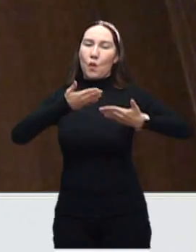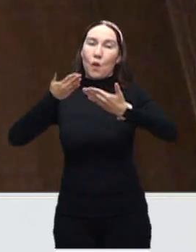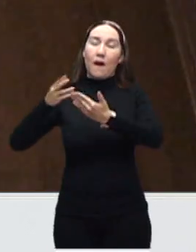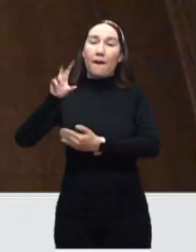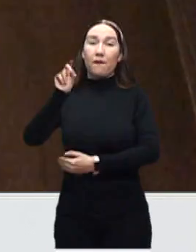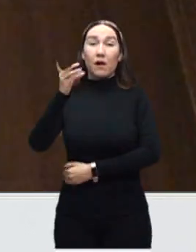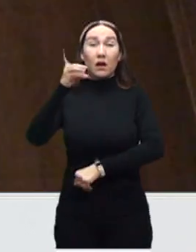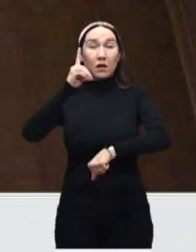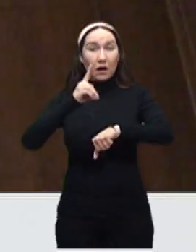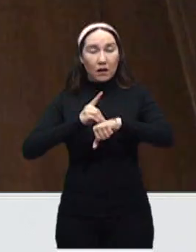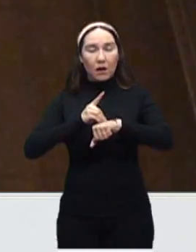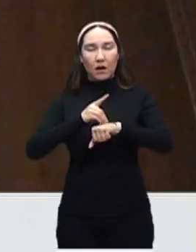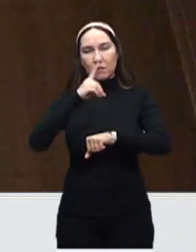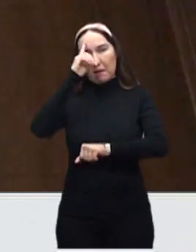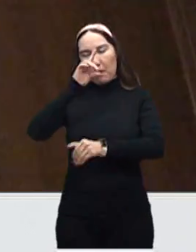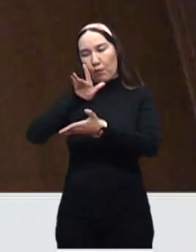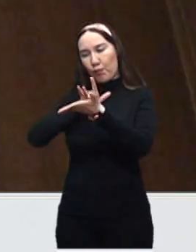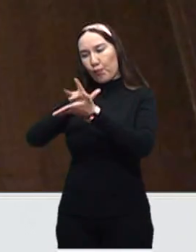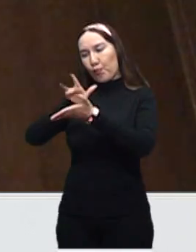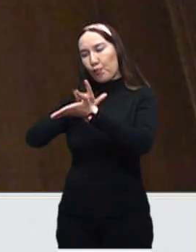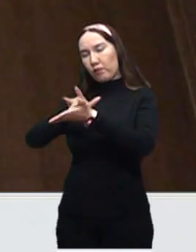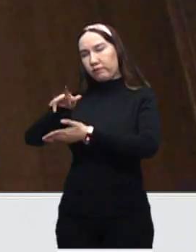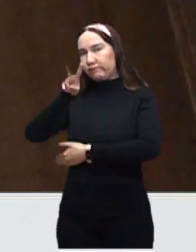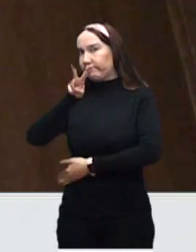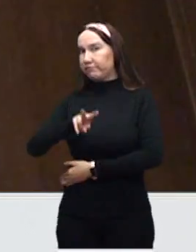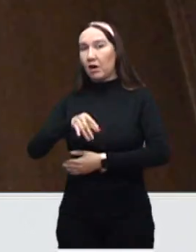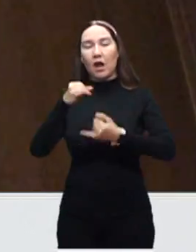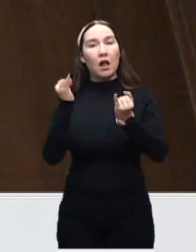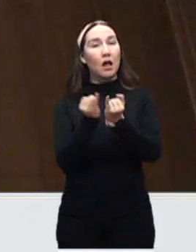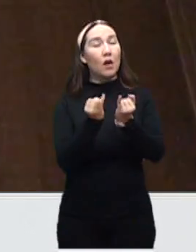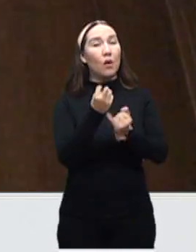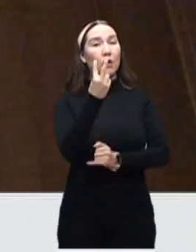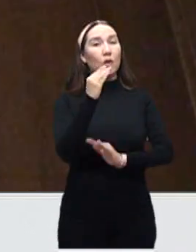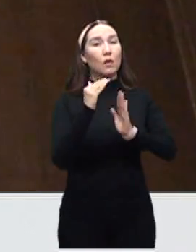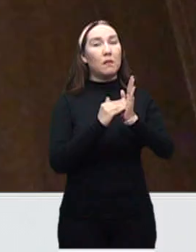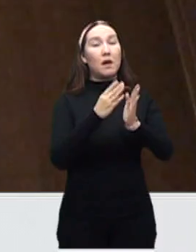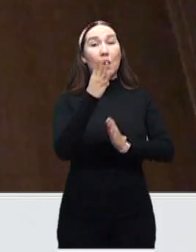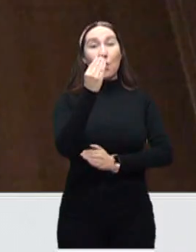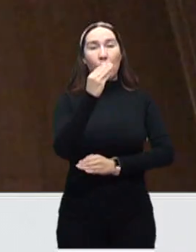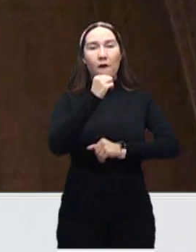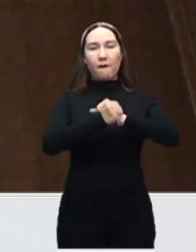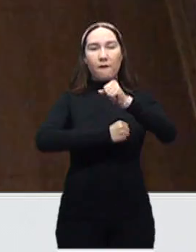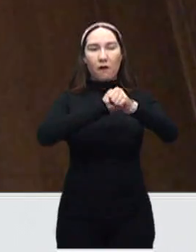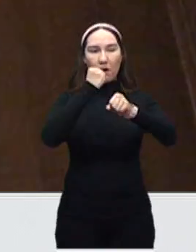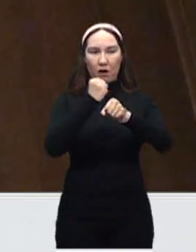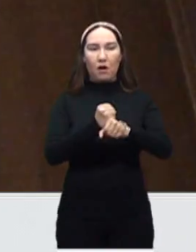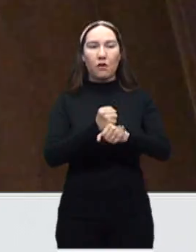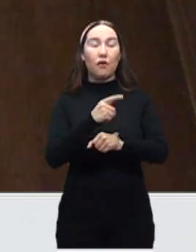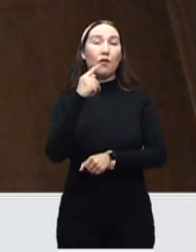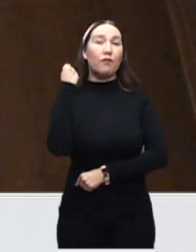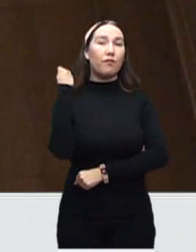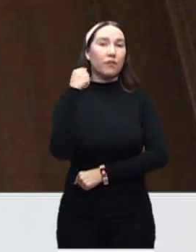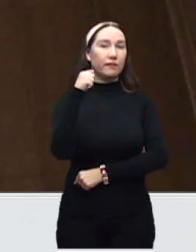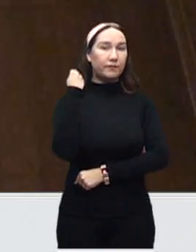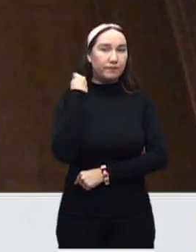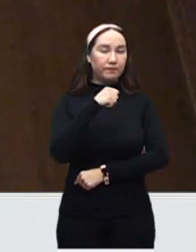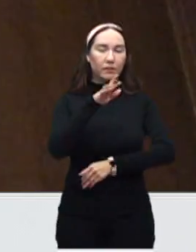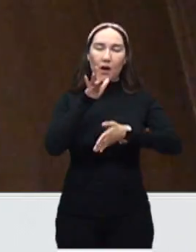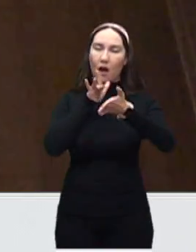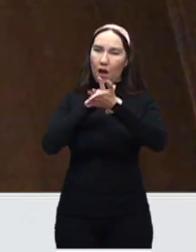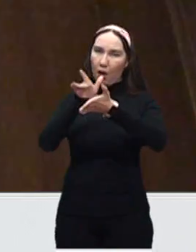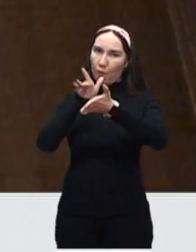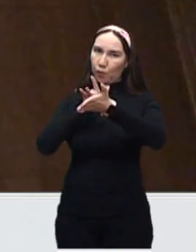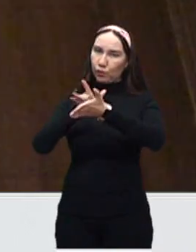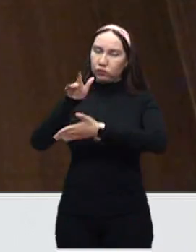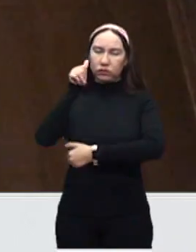días de diferentes áreas y lo mismo sucedió en 2009 en Tabasco, también hubo este apoyo solidario. Y, bueno,